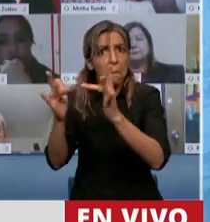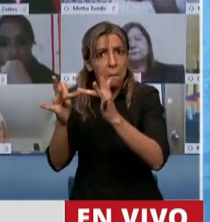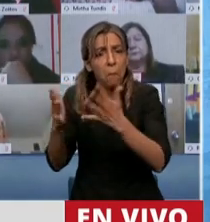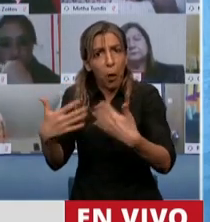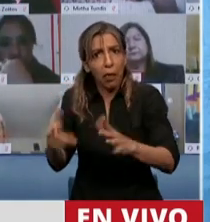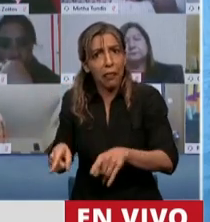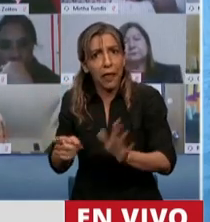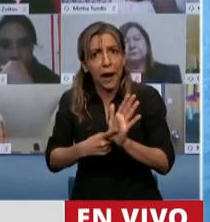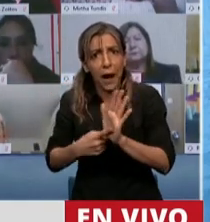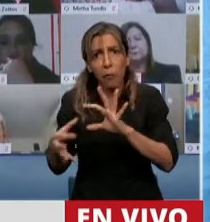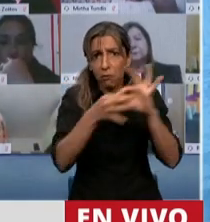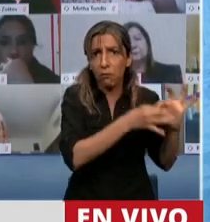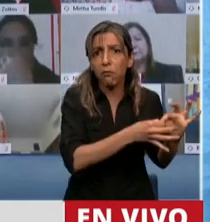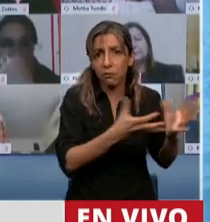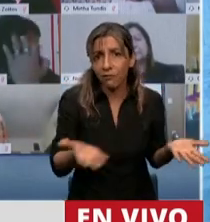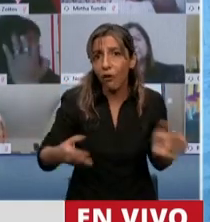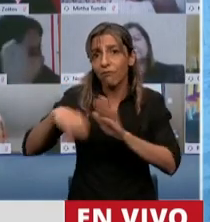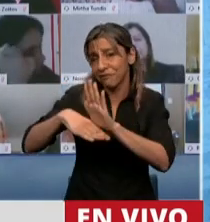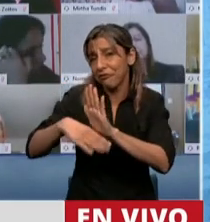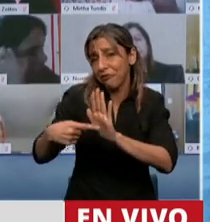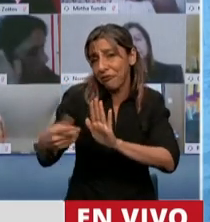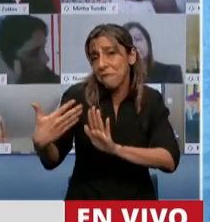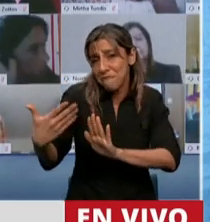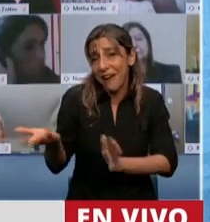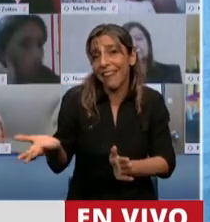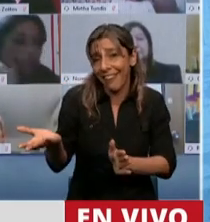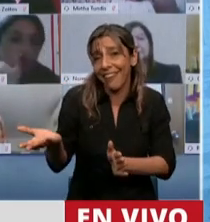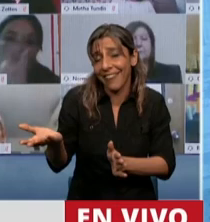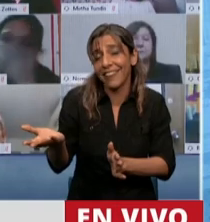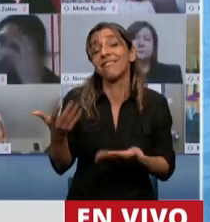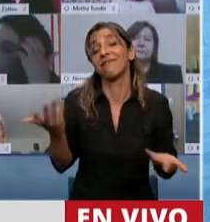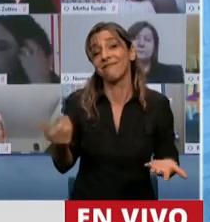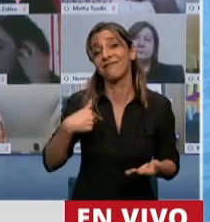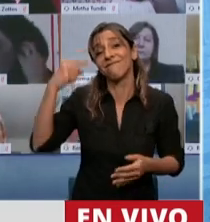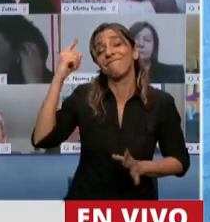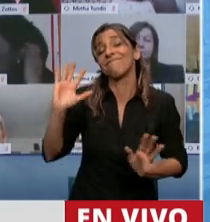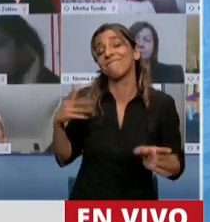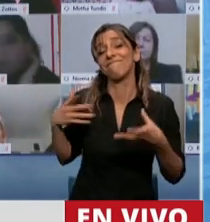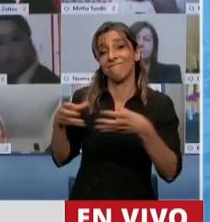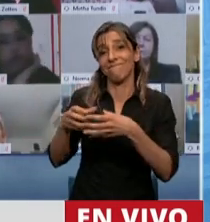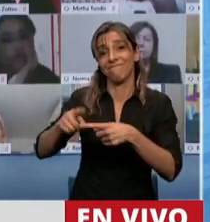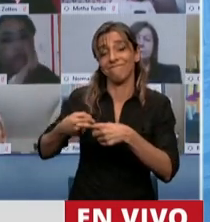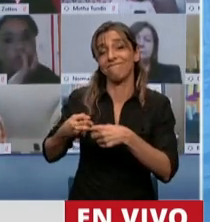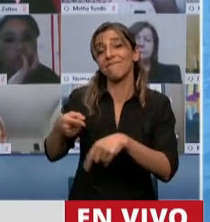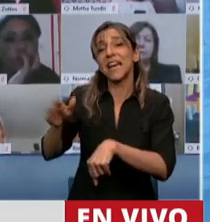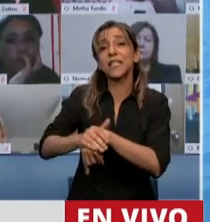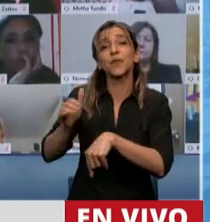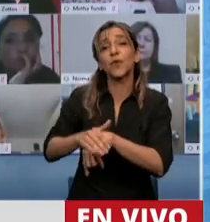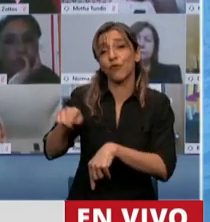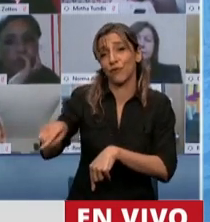yo lo que diría es que la irresponsabilidad es de ellos quieren volver a judicializar la política